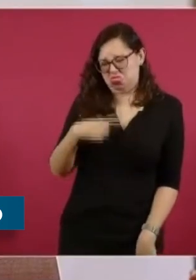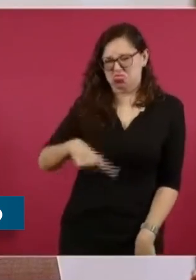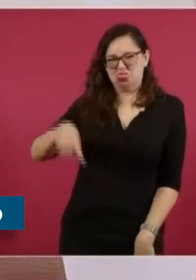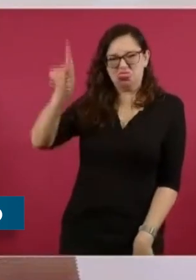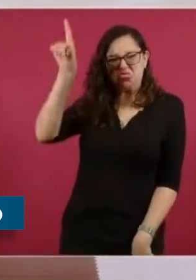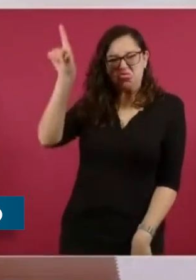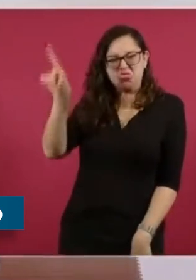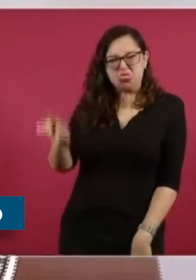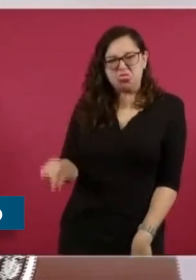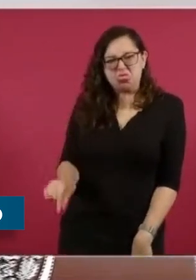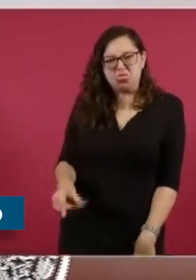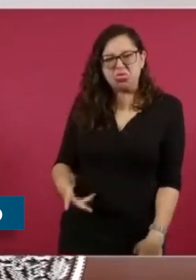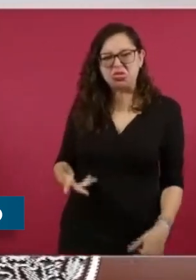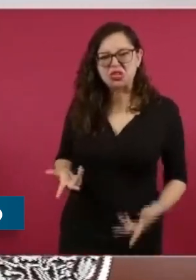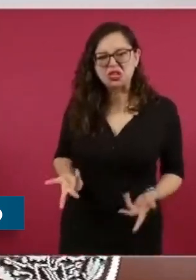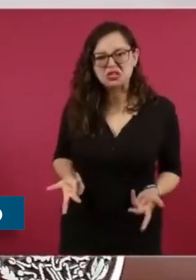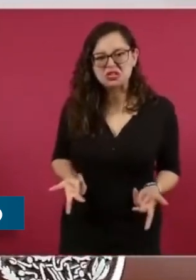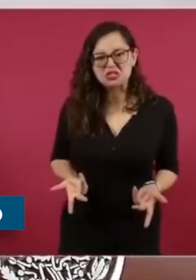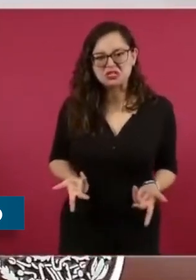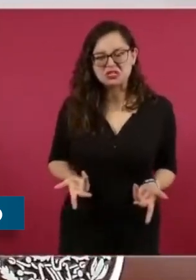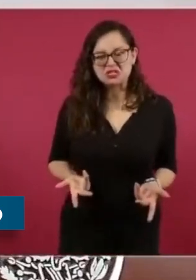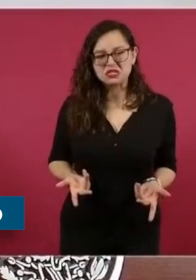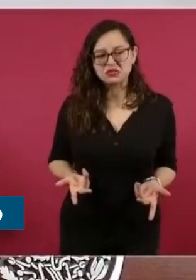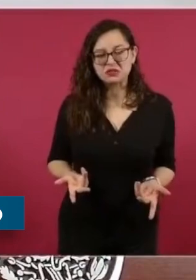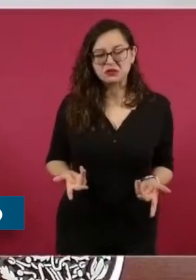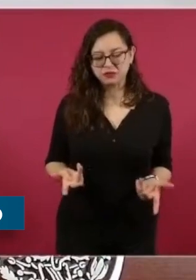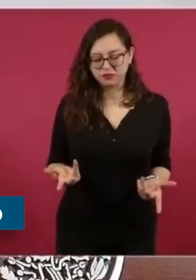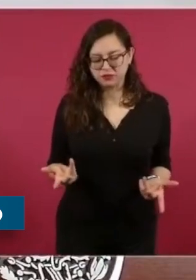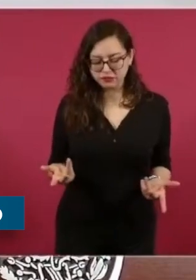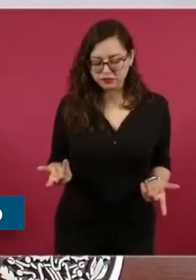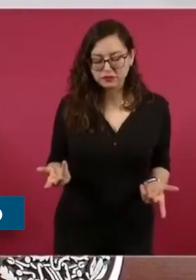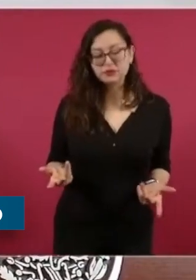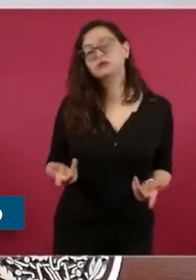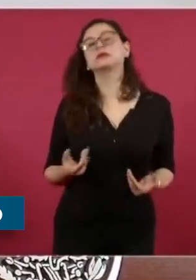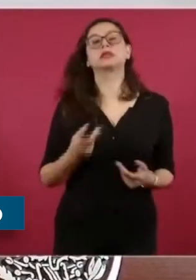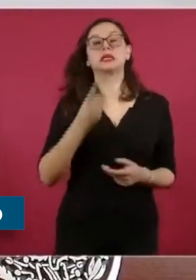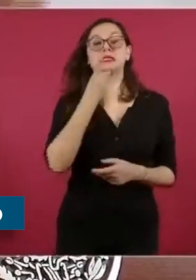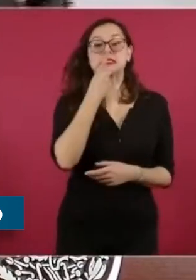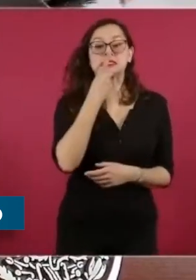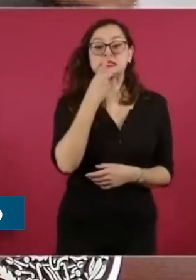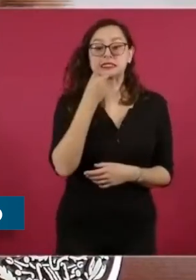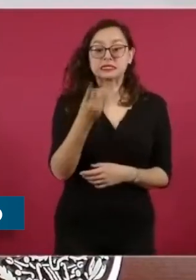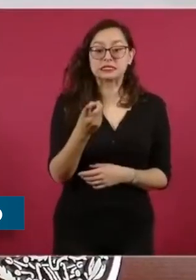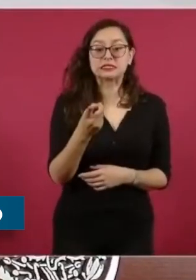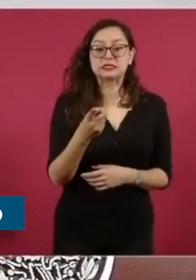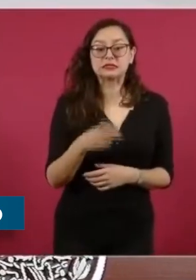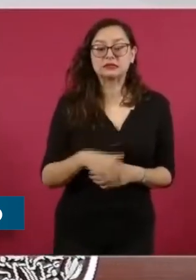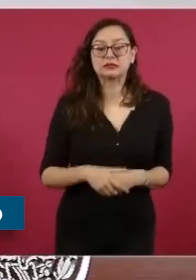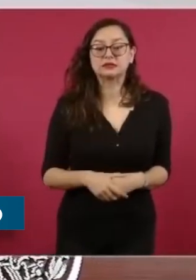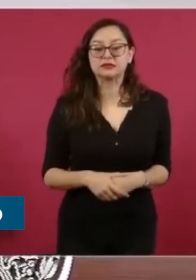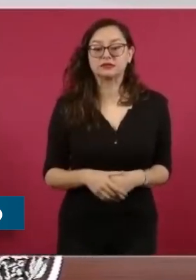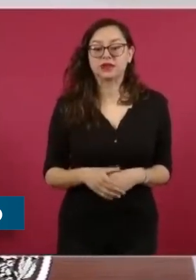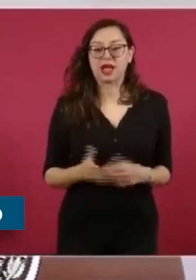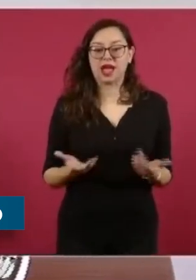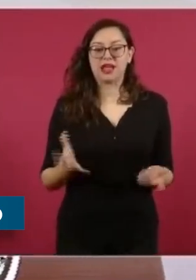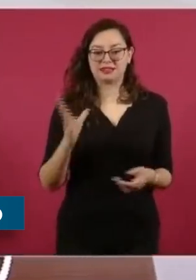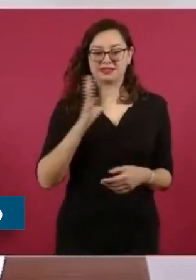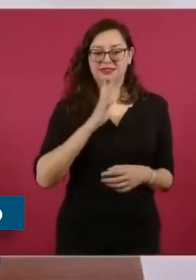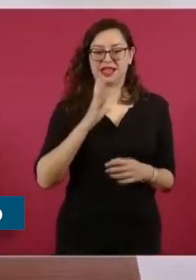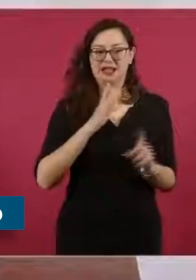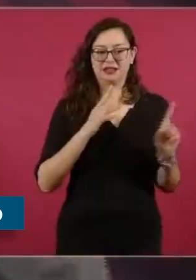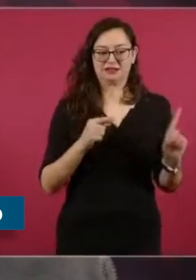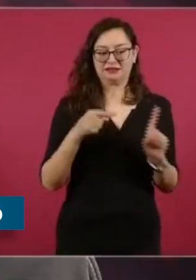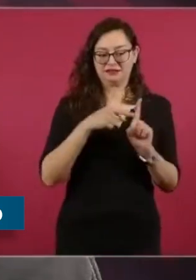instituciones de seguridad y la coordinación de esfuerzos. En las 1.459 reuniones del Gabinete de Seguridad, se dio